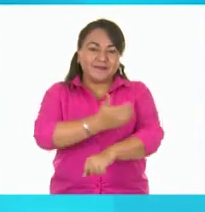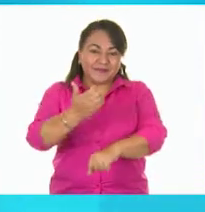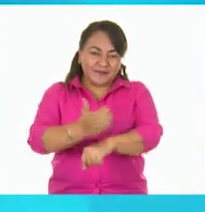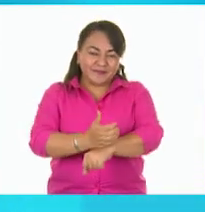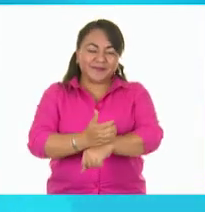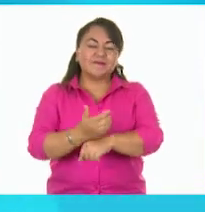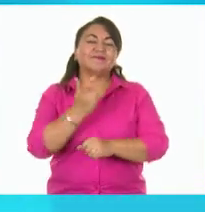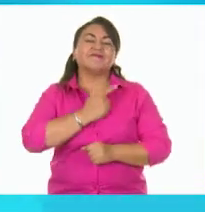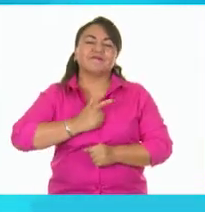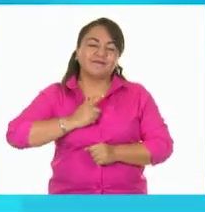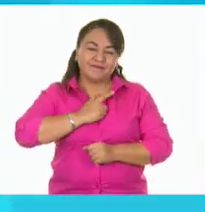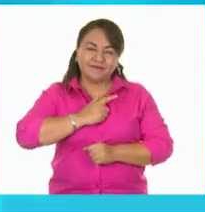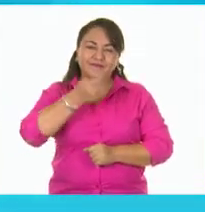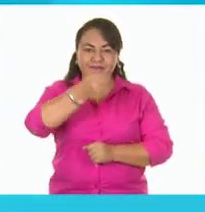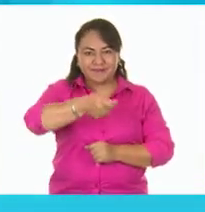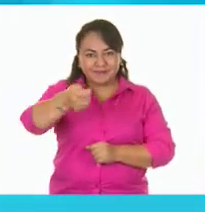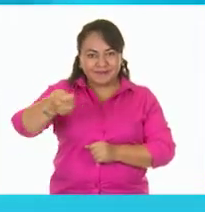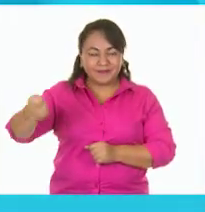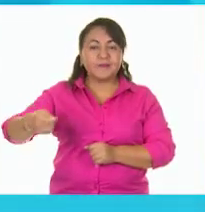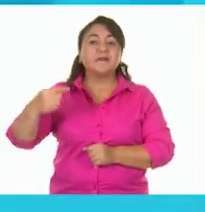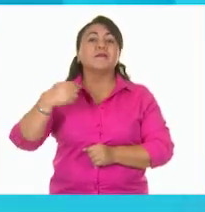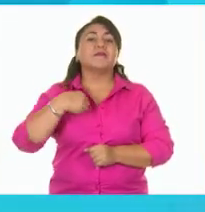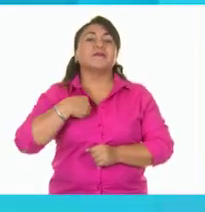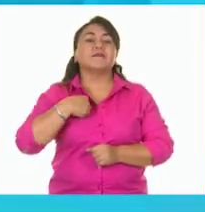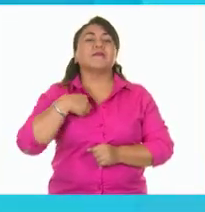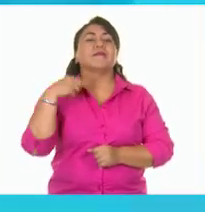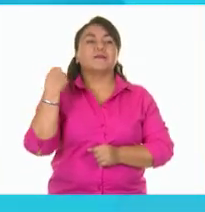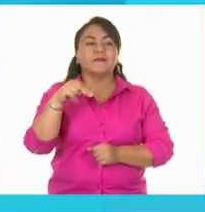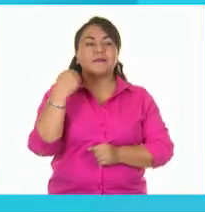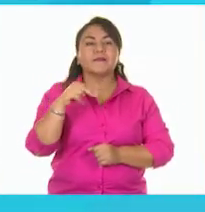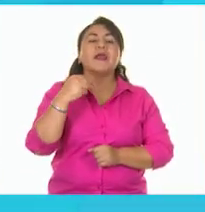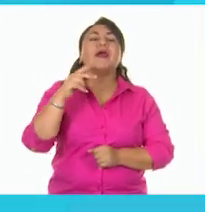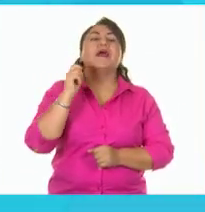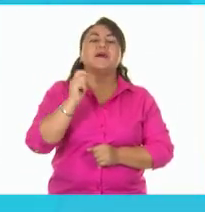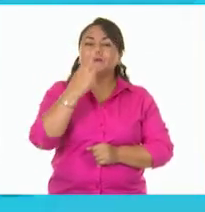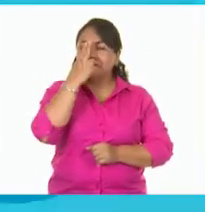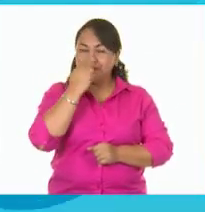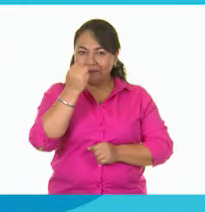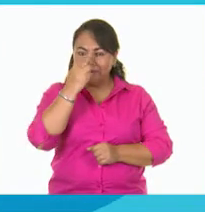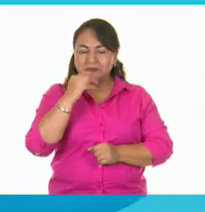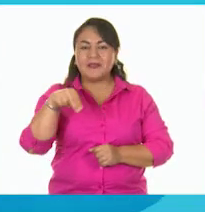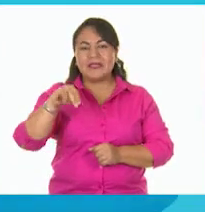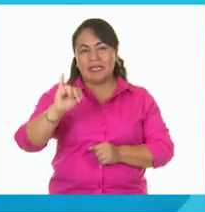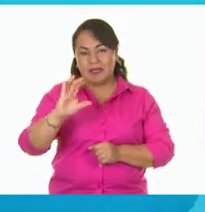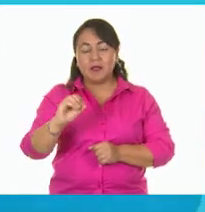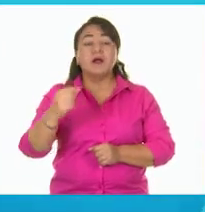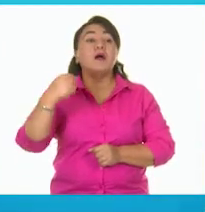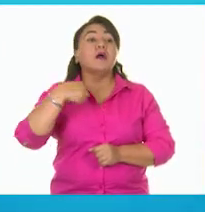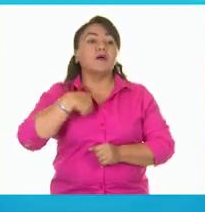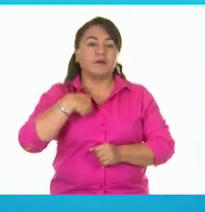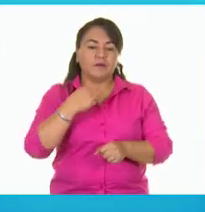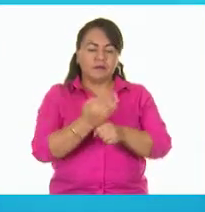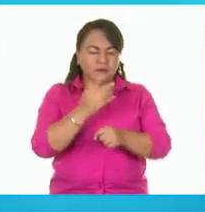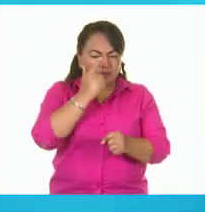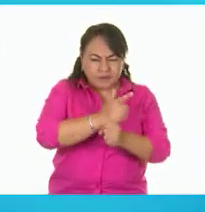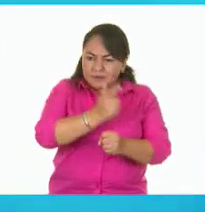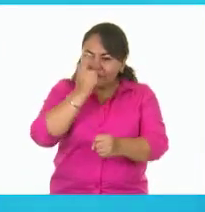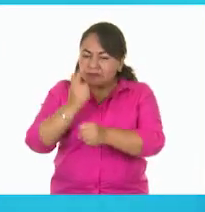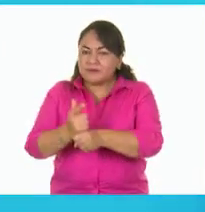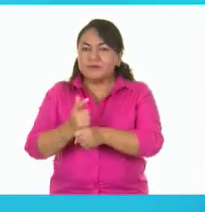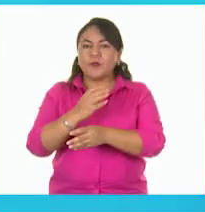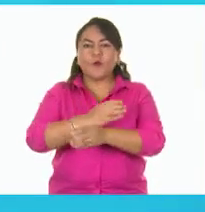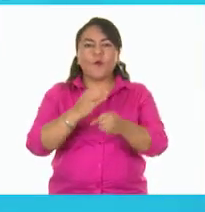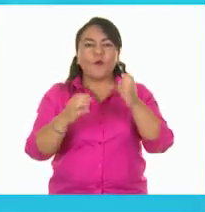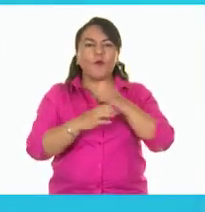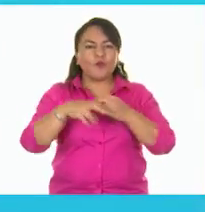Me da mucho gusto saludarlos. Me llamo Nicolette. Quiero mostrarles que aquí en mi casa puedo identificar objetos sólidos ya